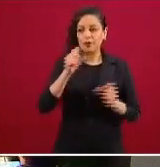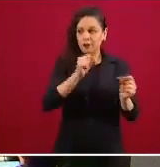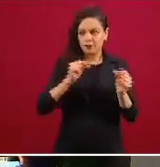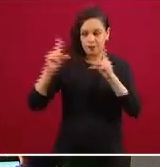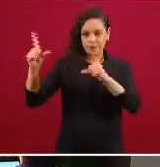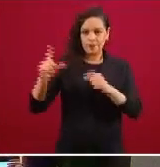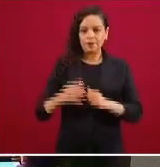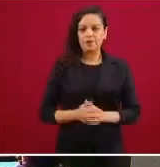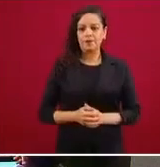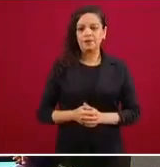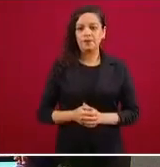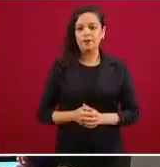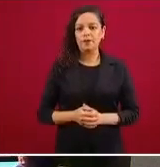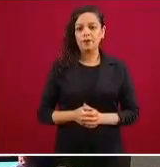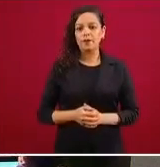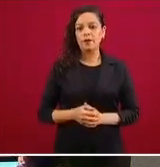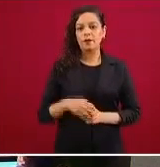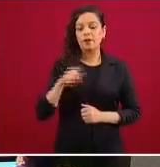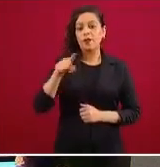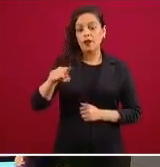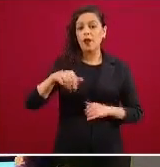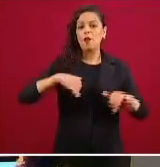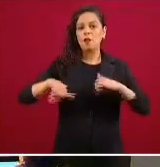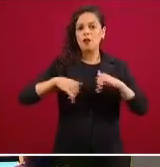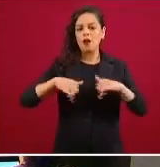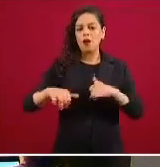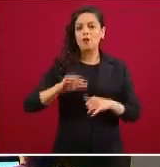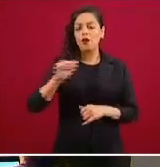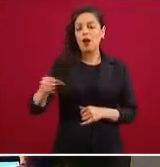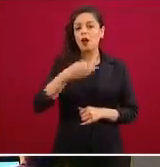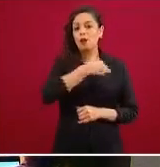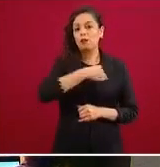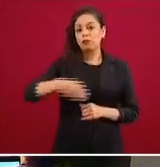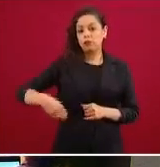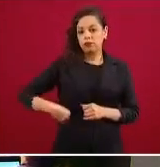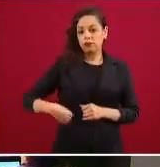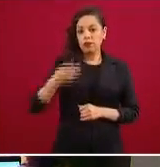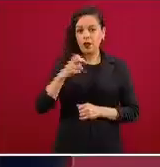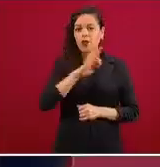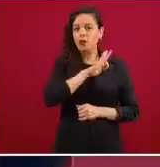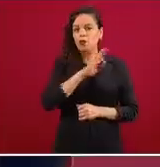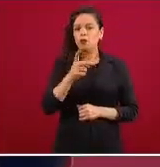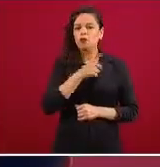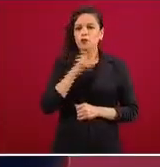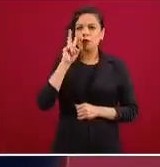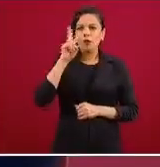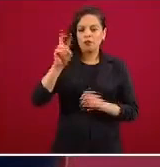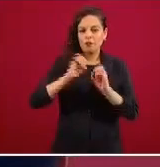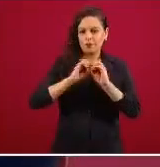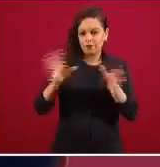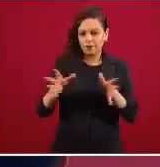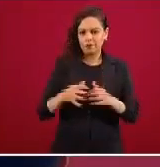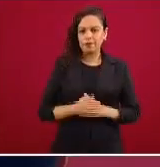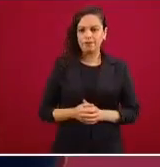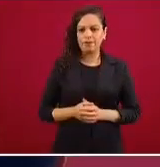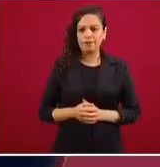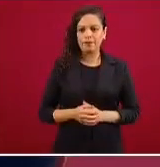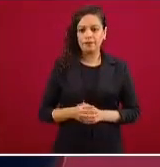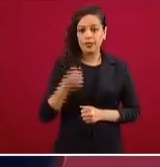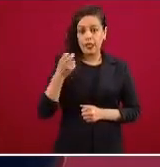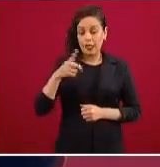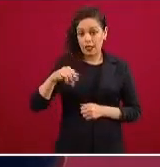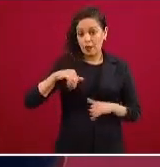Mapa municipal. Aquí es simplemente para visualización. Nos queda muy claro que este tipo de mapas